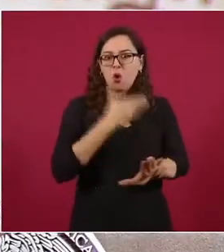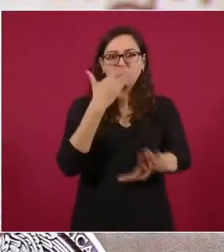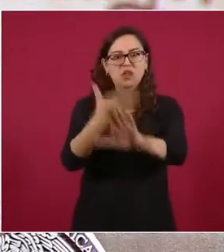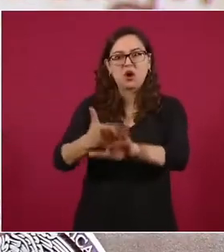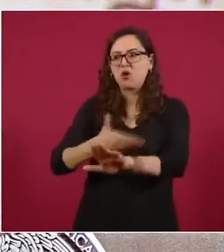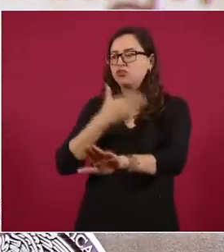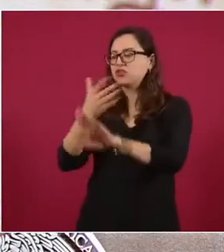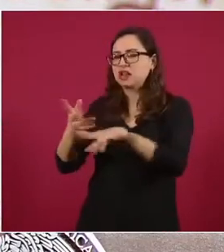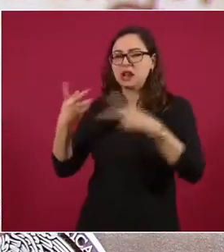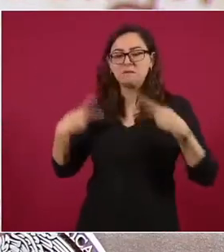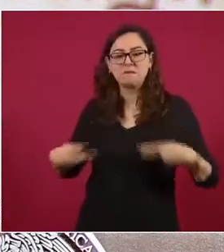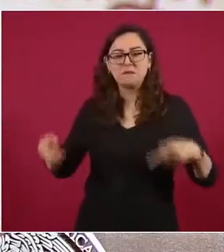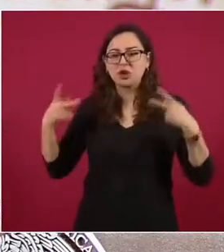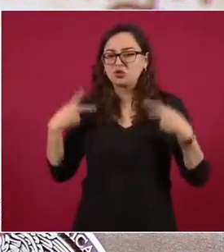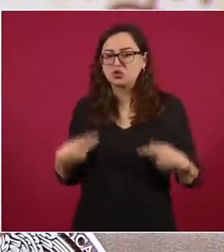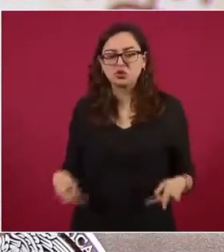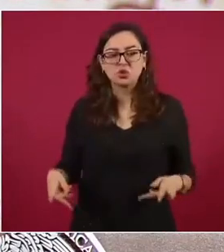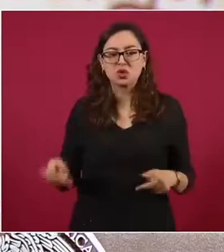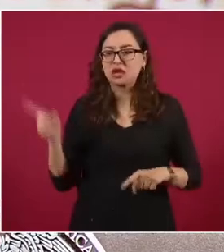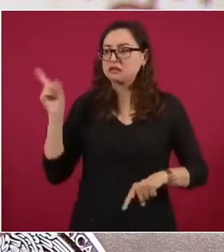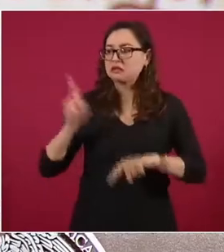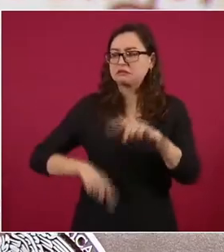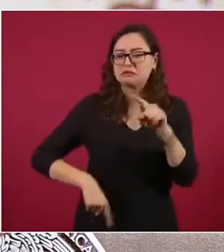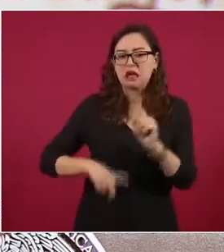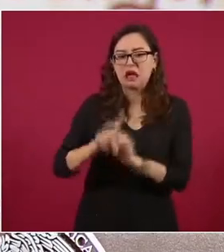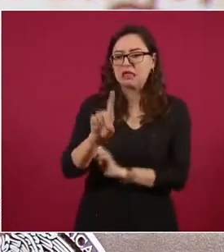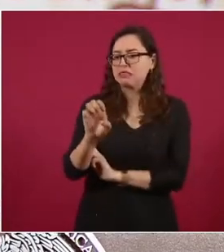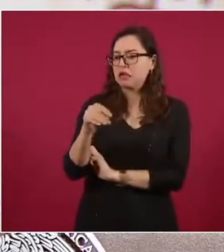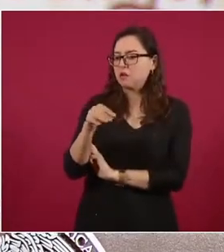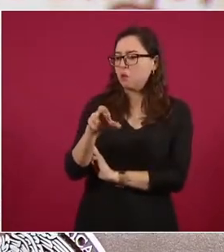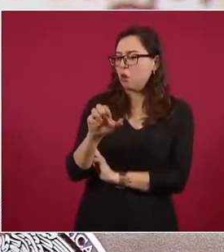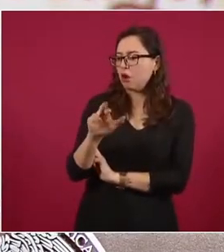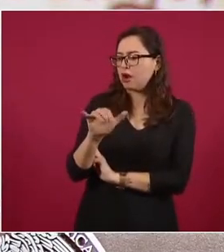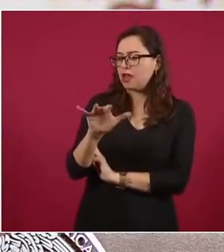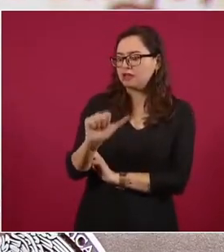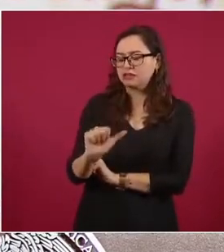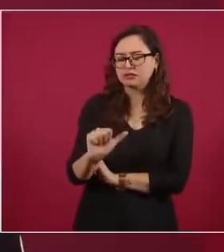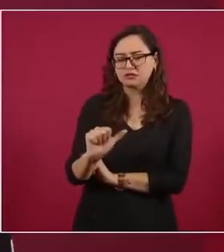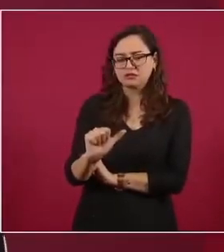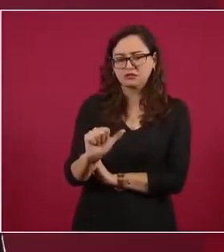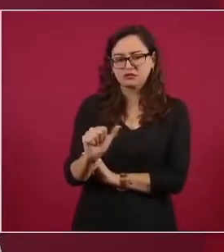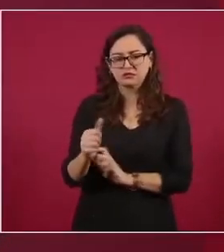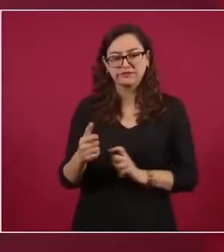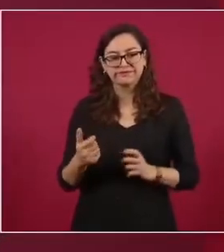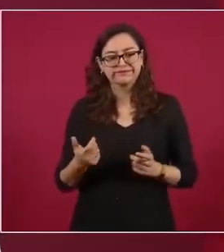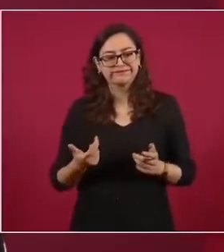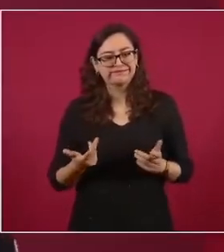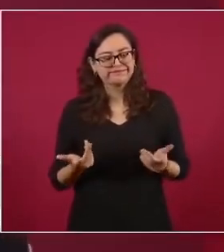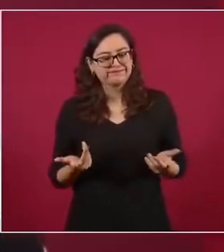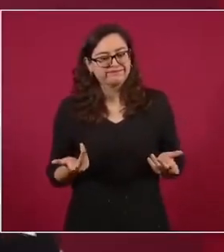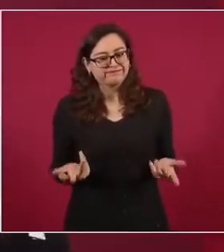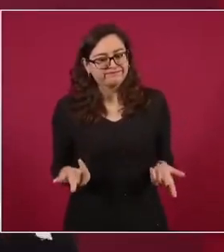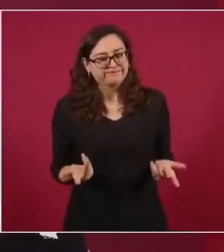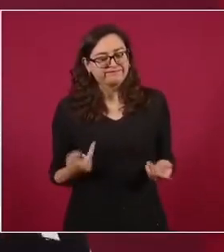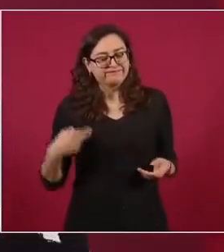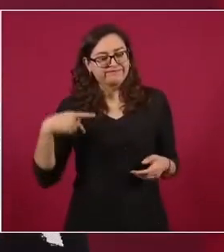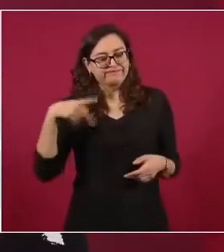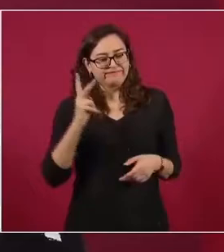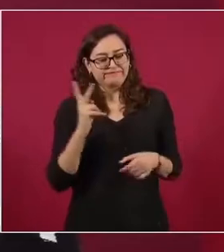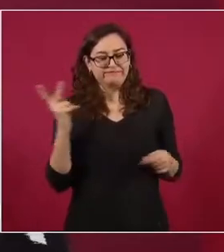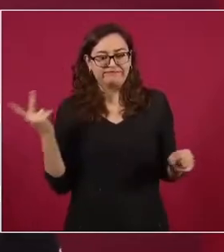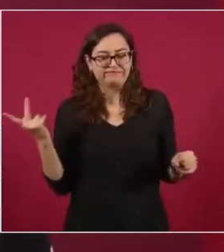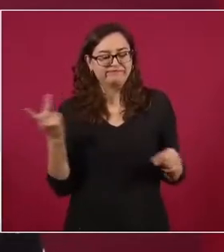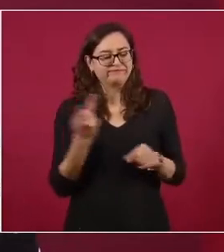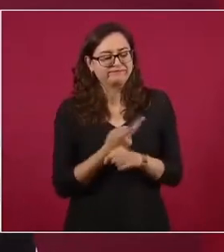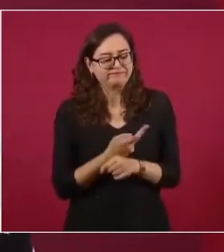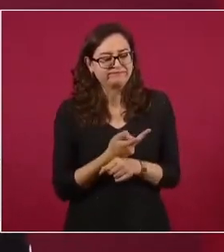Pero ¿qué podíamos esperar si antes, durante y después de la aprobación de la iniciativa enviada por el presidente